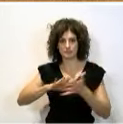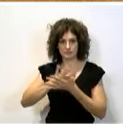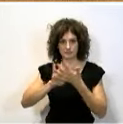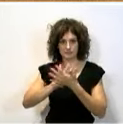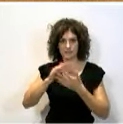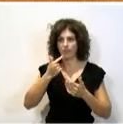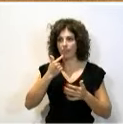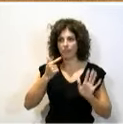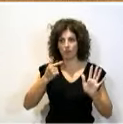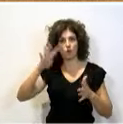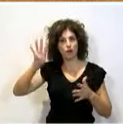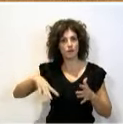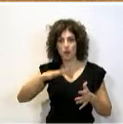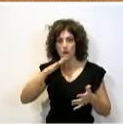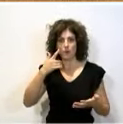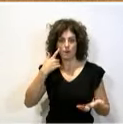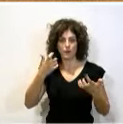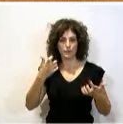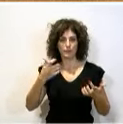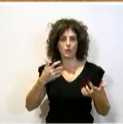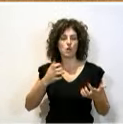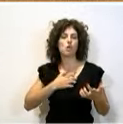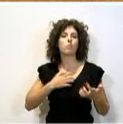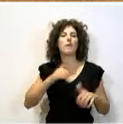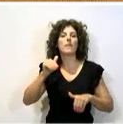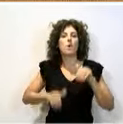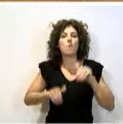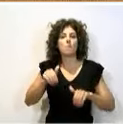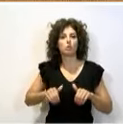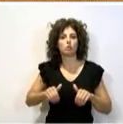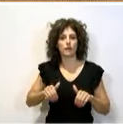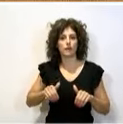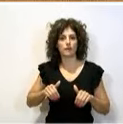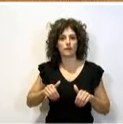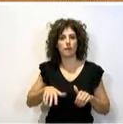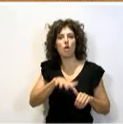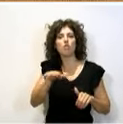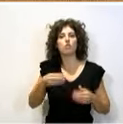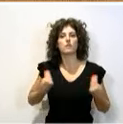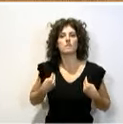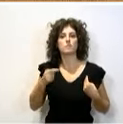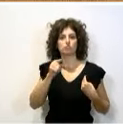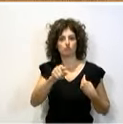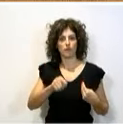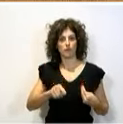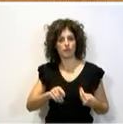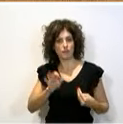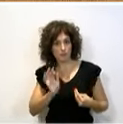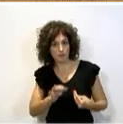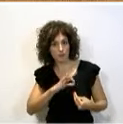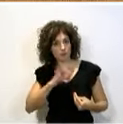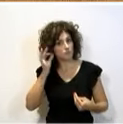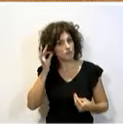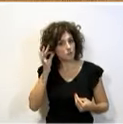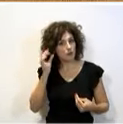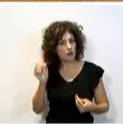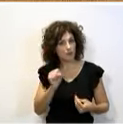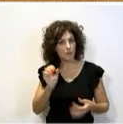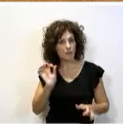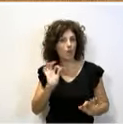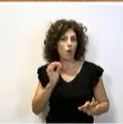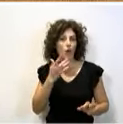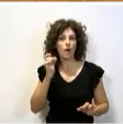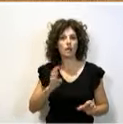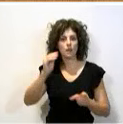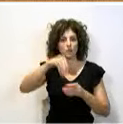claro, es que es evidente, que yo no podré votar donde vive usted, ¿verdad, señora Armendariz? ¿No? ¿O a quién quiere